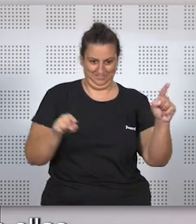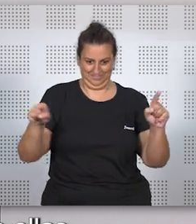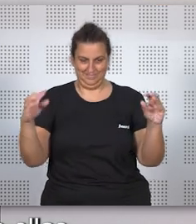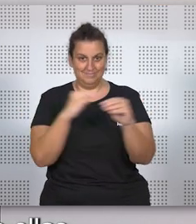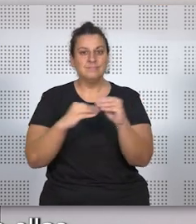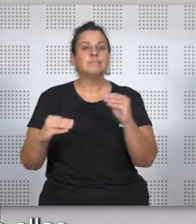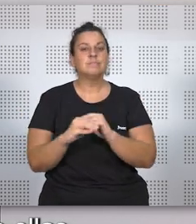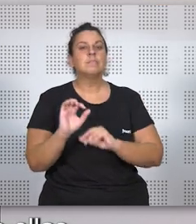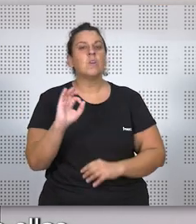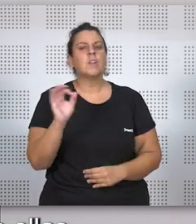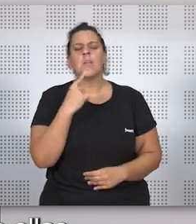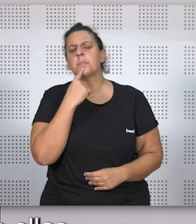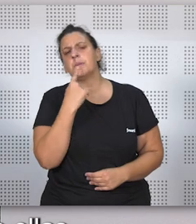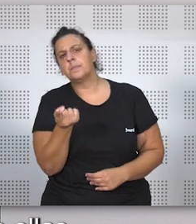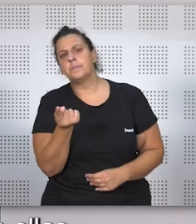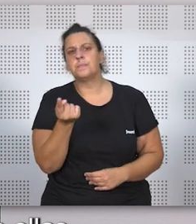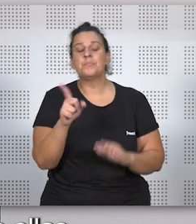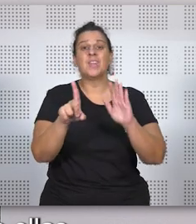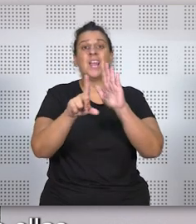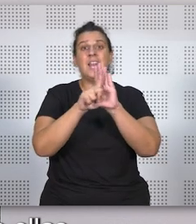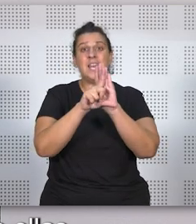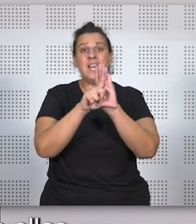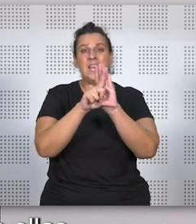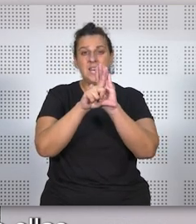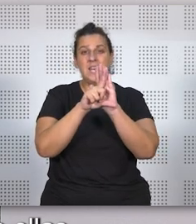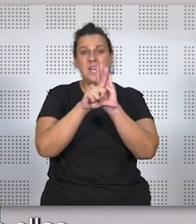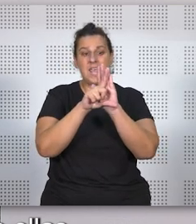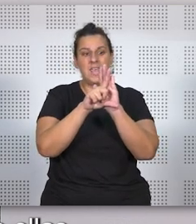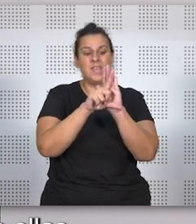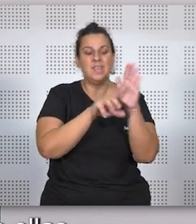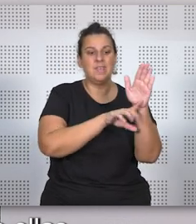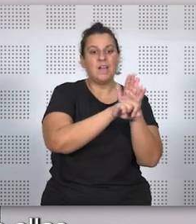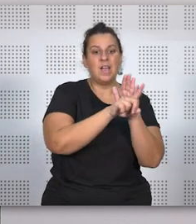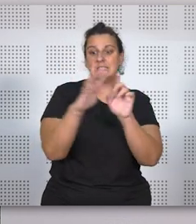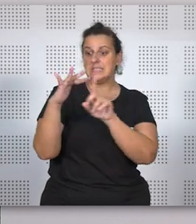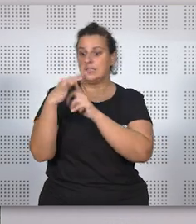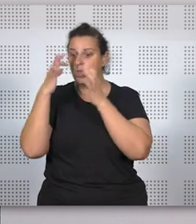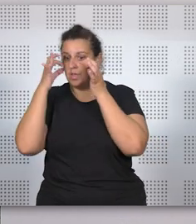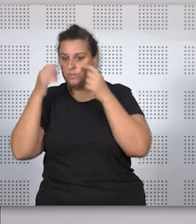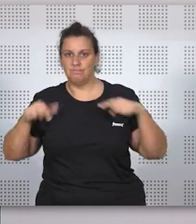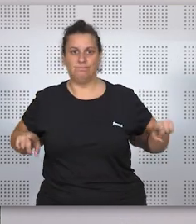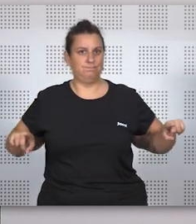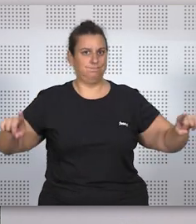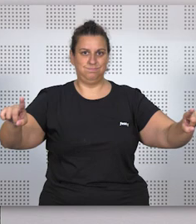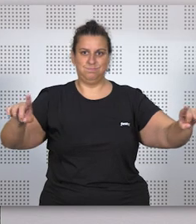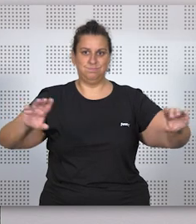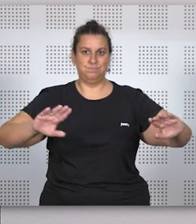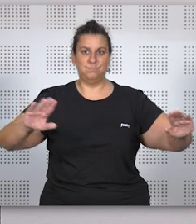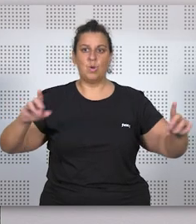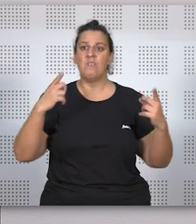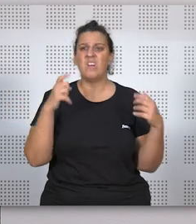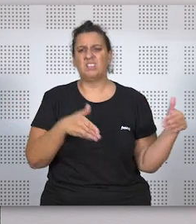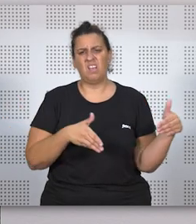entre ellas, pero que reflejaban que la legislación iba por un sitio, y la situación real iba por otro.